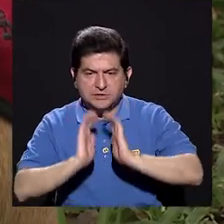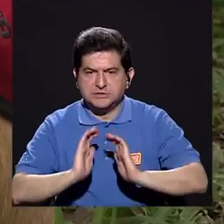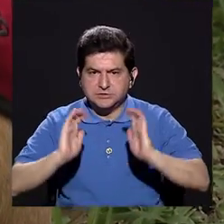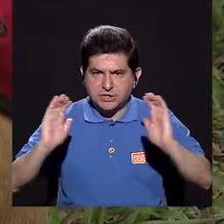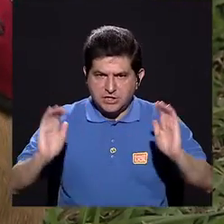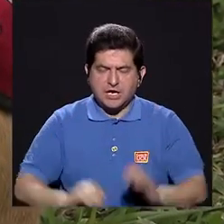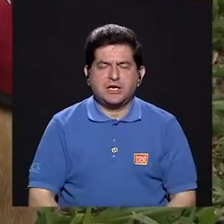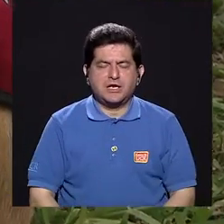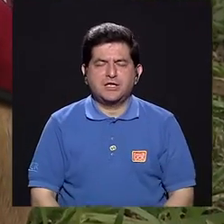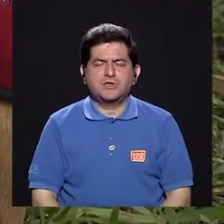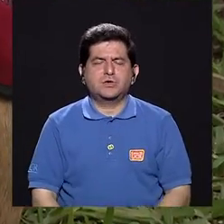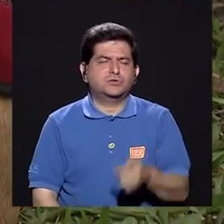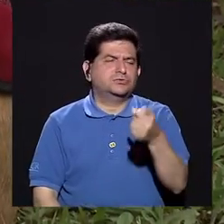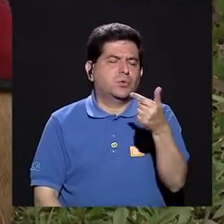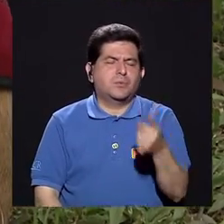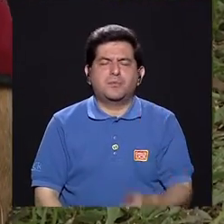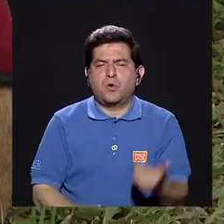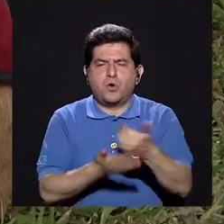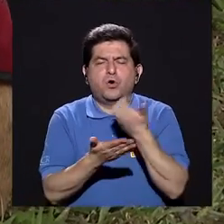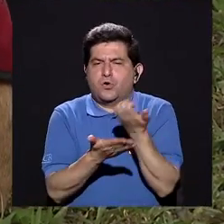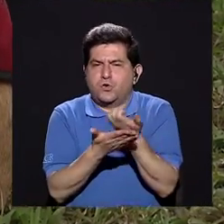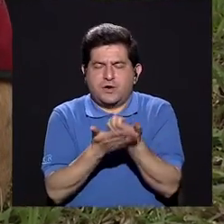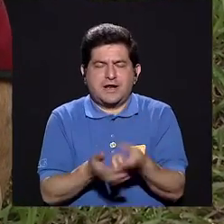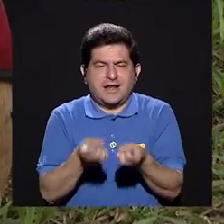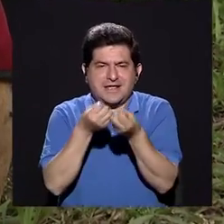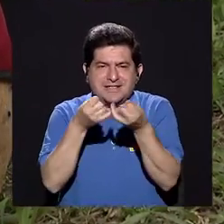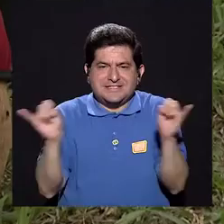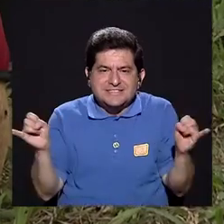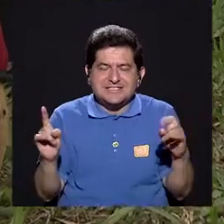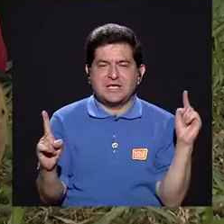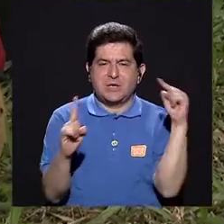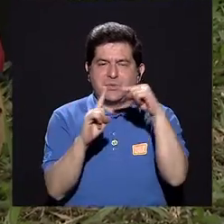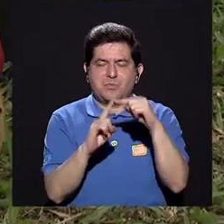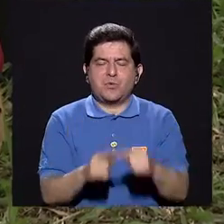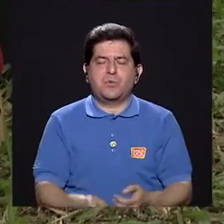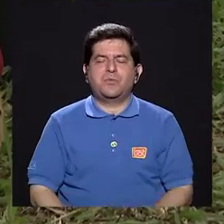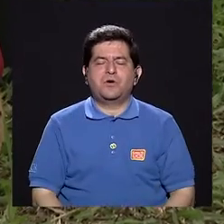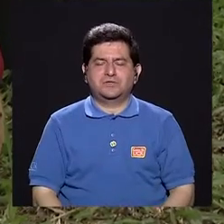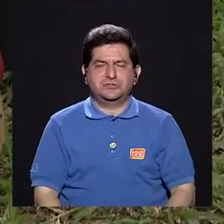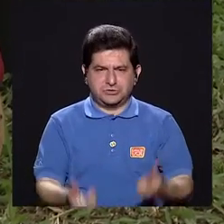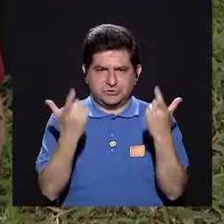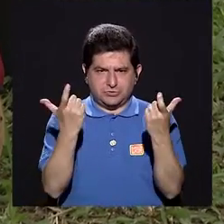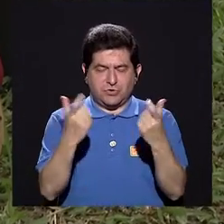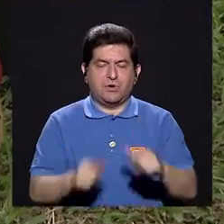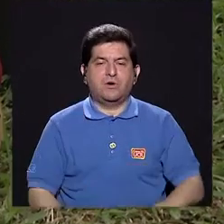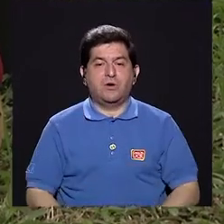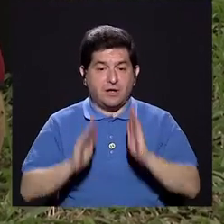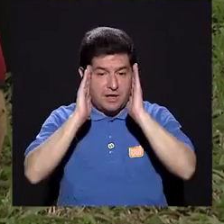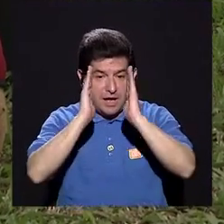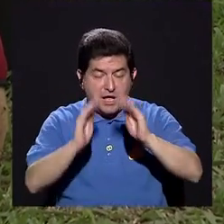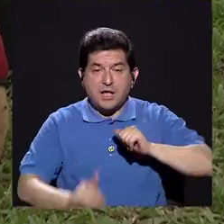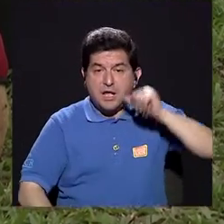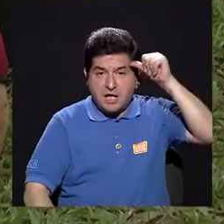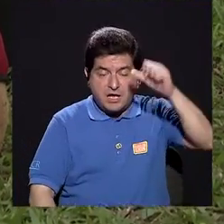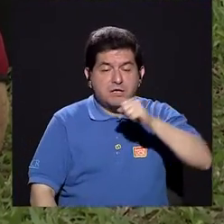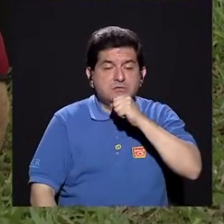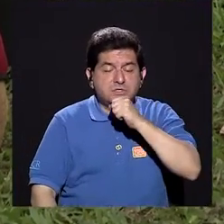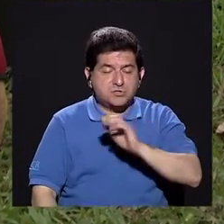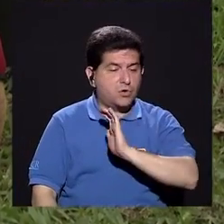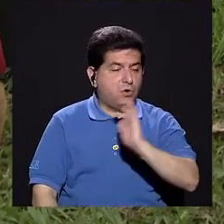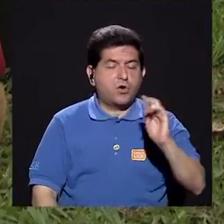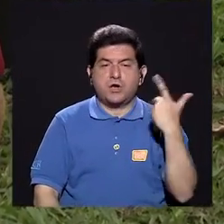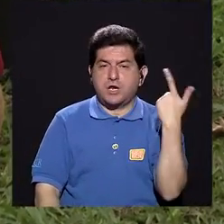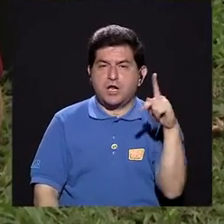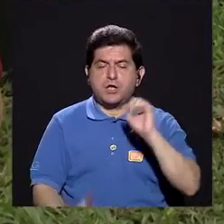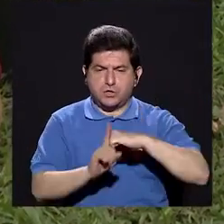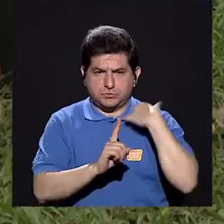a niños de escasos recursos, sin fines de lucro. Atender a adultos mayores, niños en riesgo